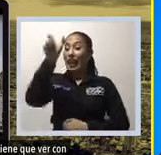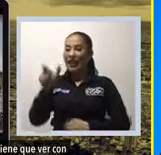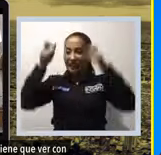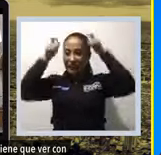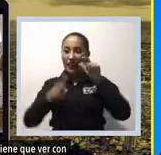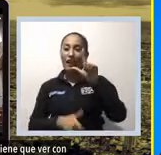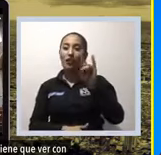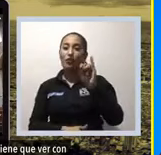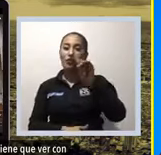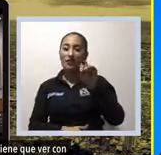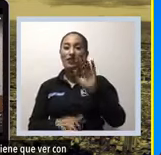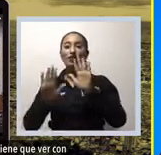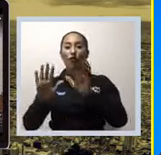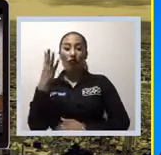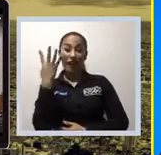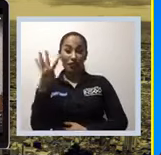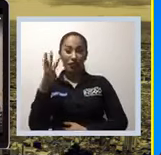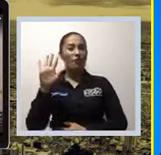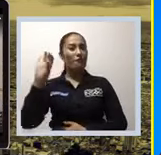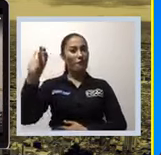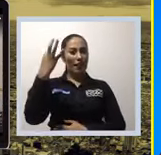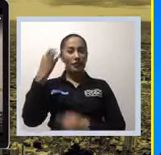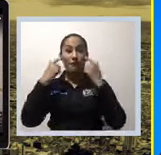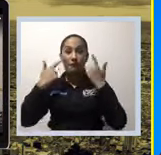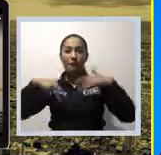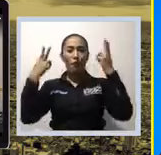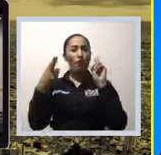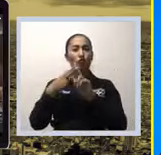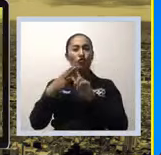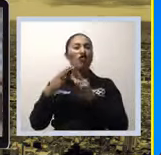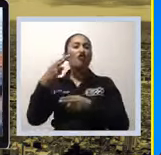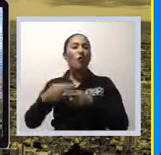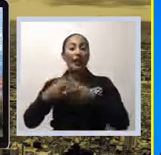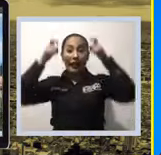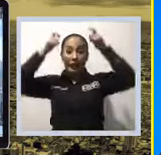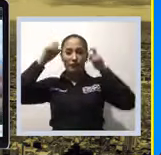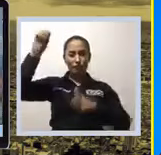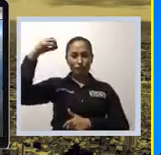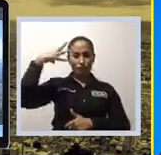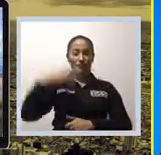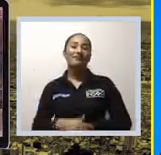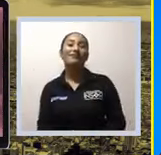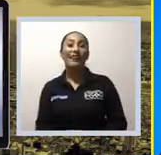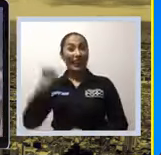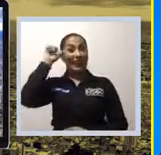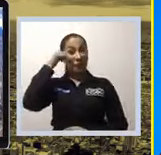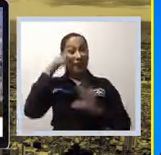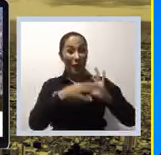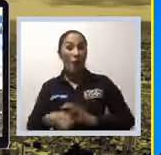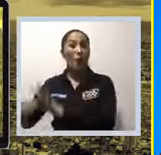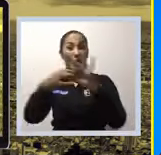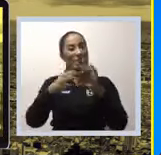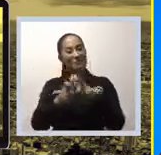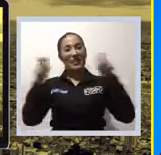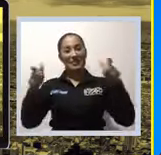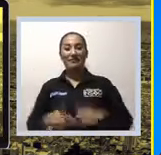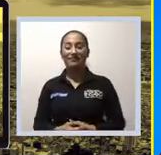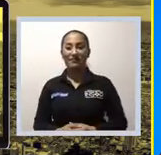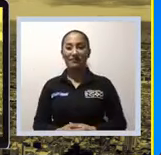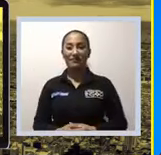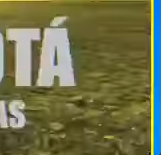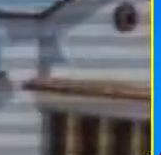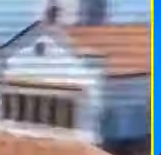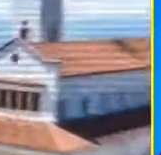al rey Luis XIV de Francia, conocido como el rey Sol. Y recuerden, juntos somos más. Instituto Distrital de Turismo